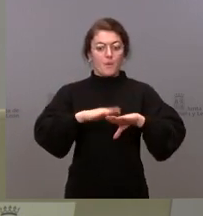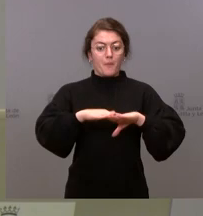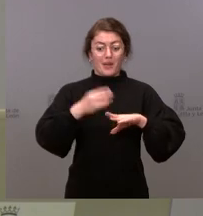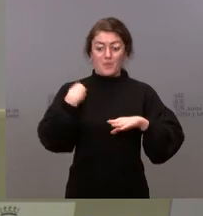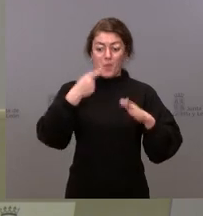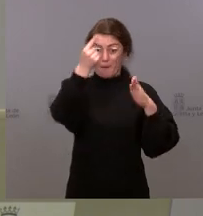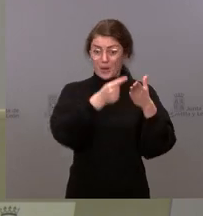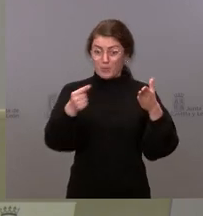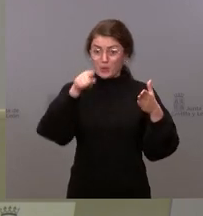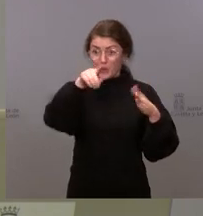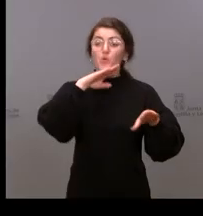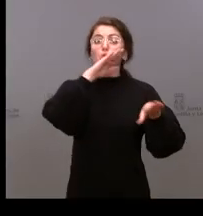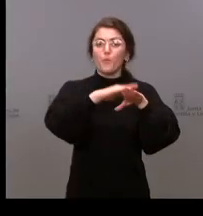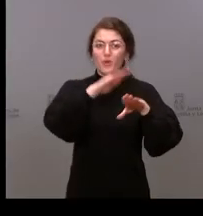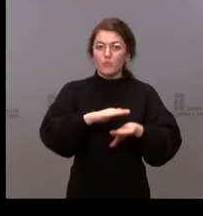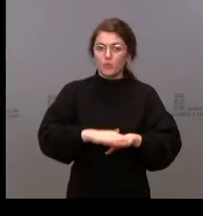presupuestos.